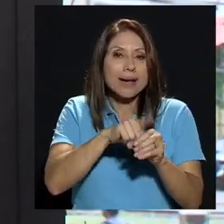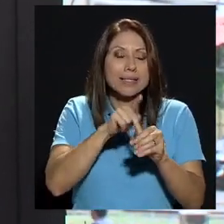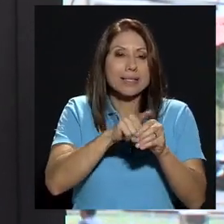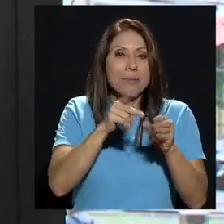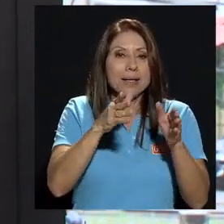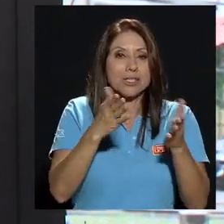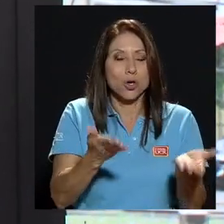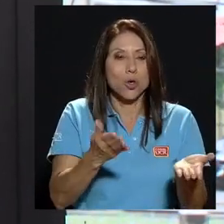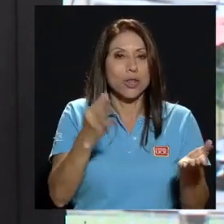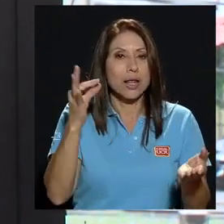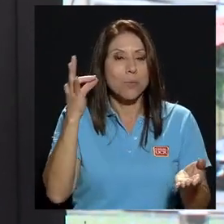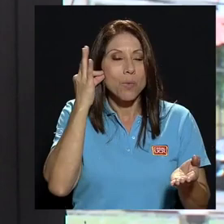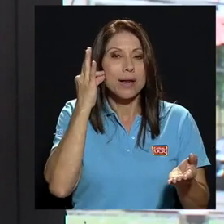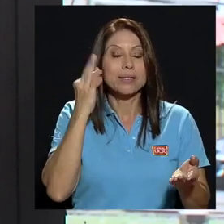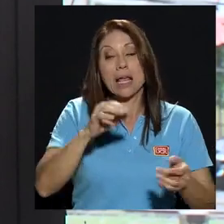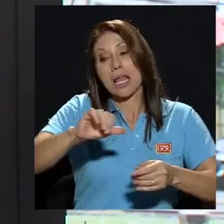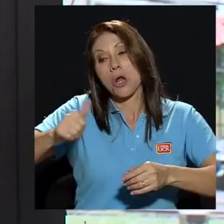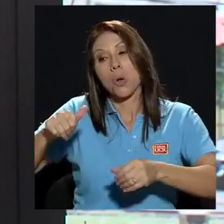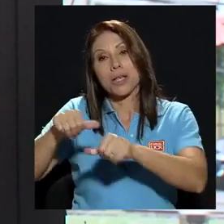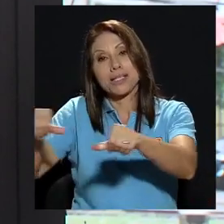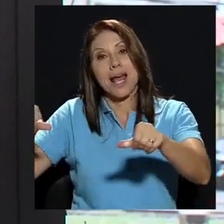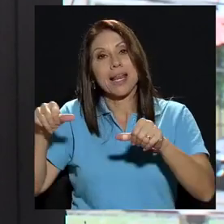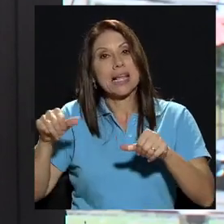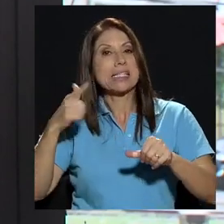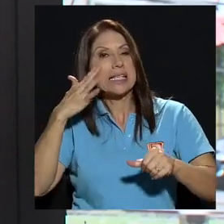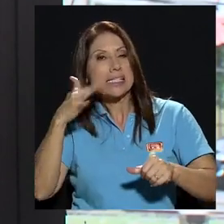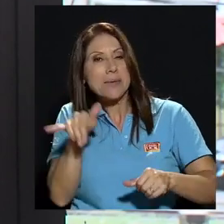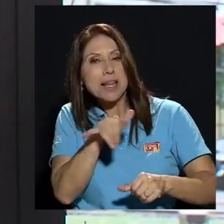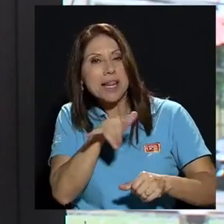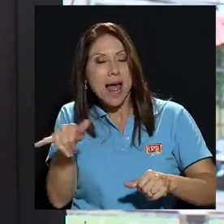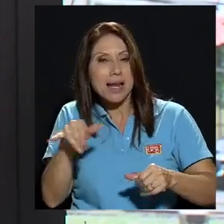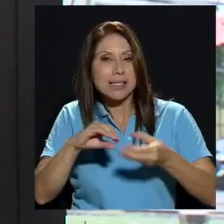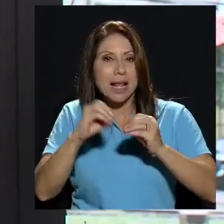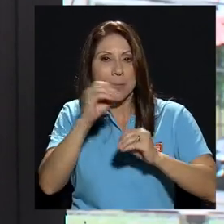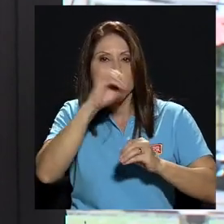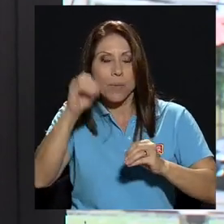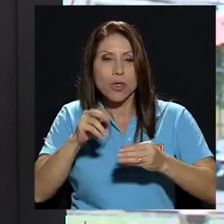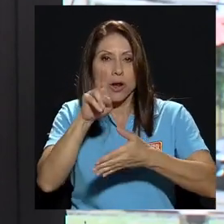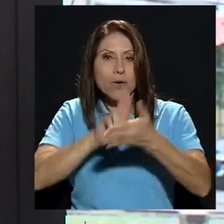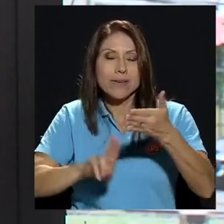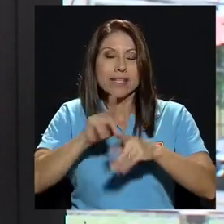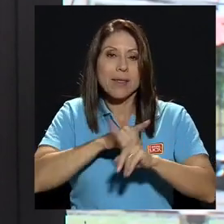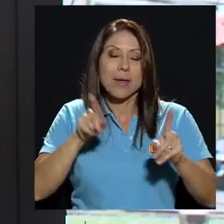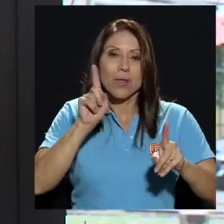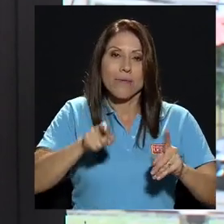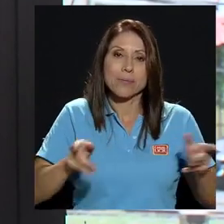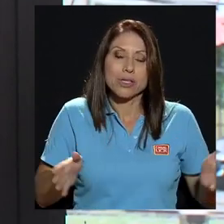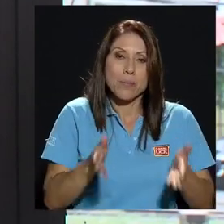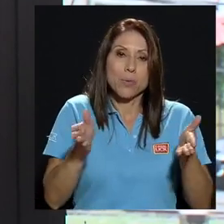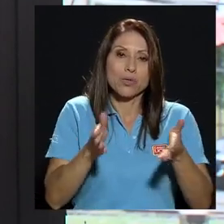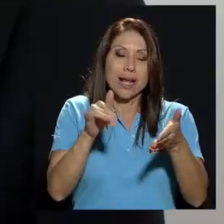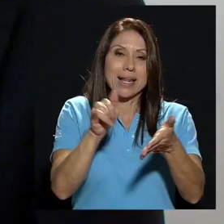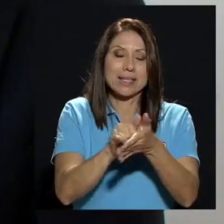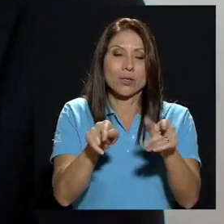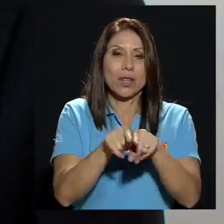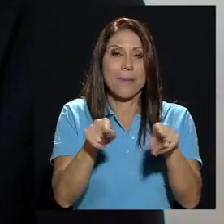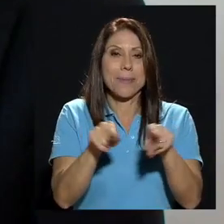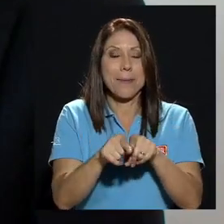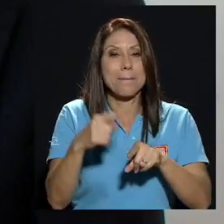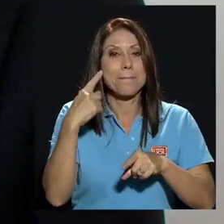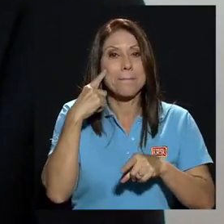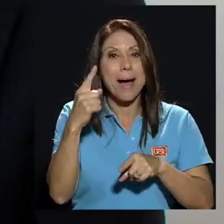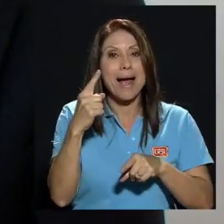al promedio universidad pero debemos impulsar esa línea también para